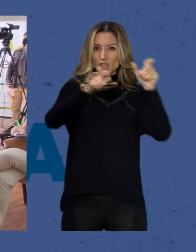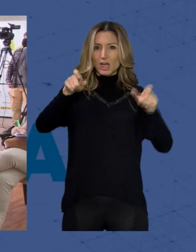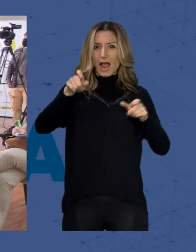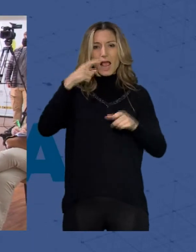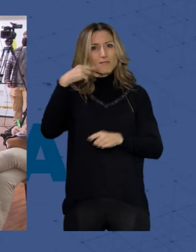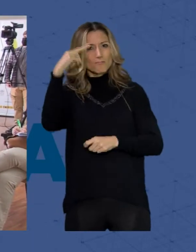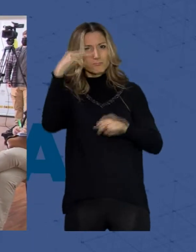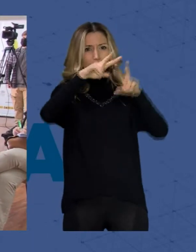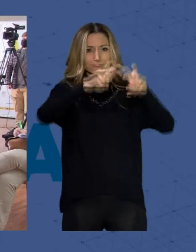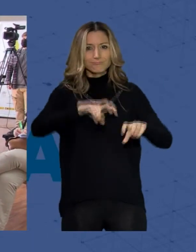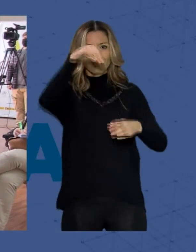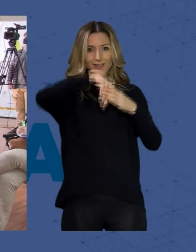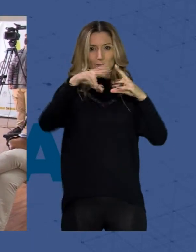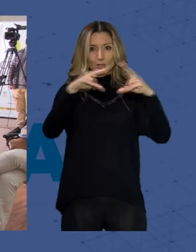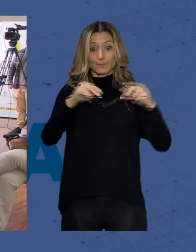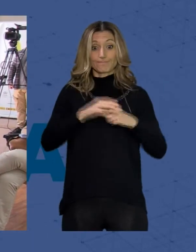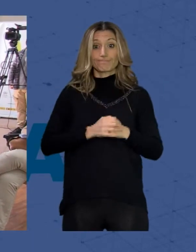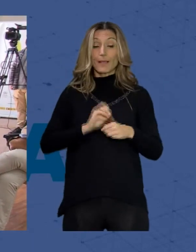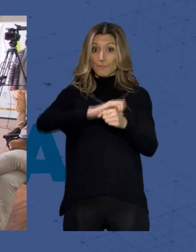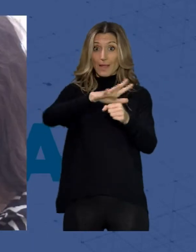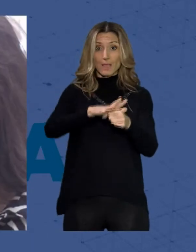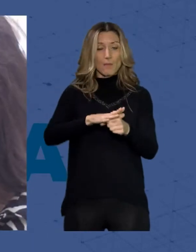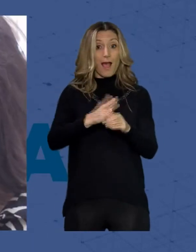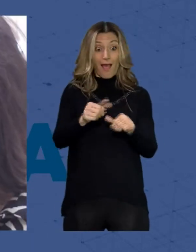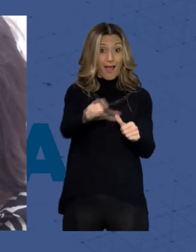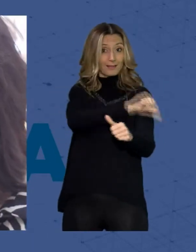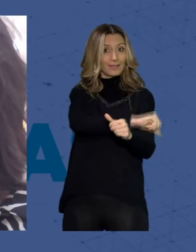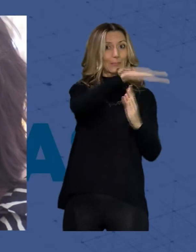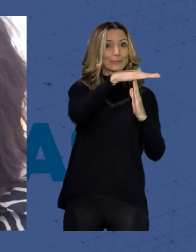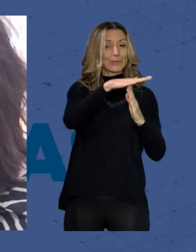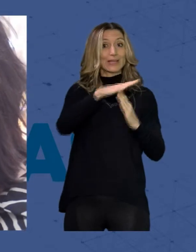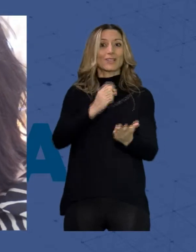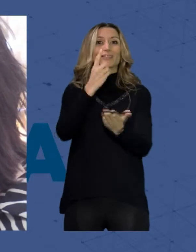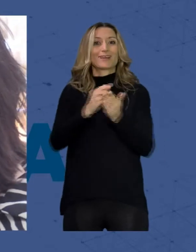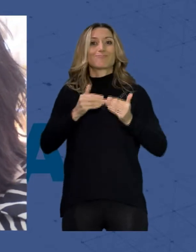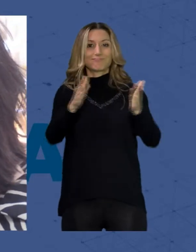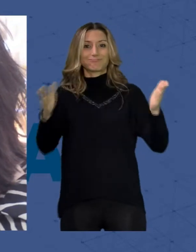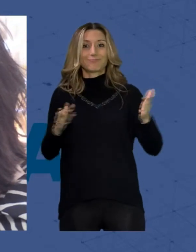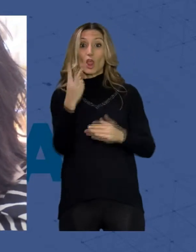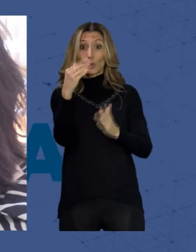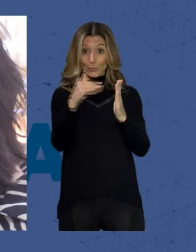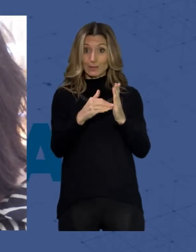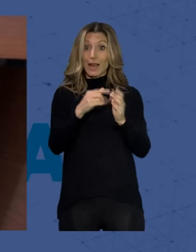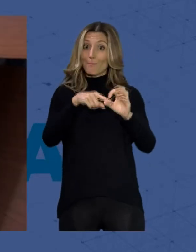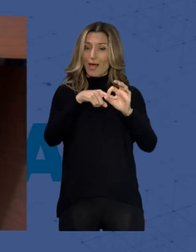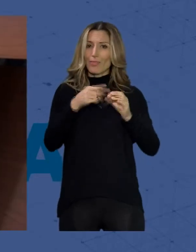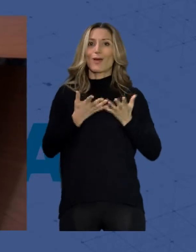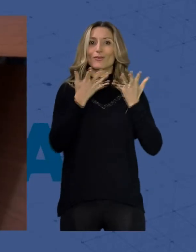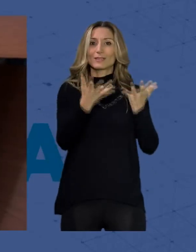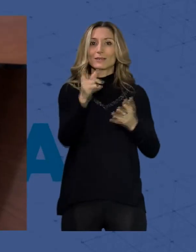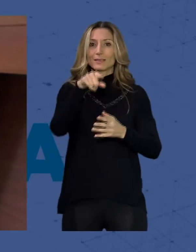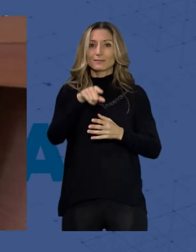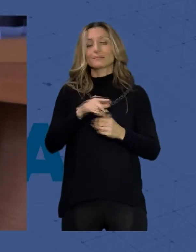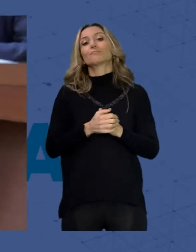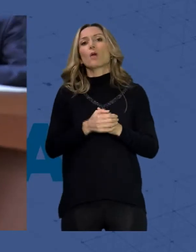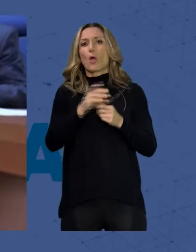Después del parón por la pandemia, esta actividad retoma la presencialidad, con 2.000 plazas ofertadas y 41 centros educativos